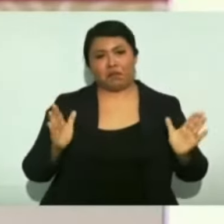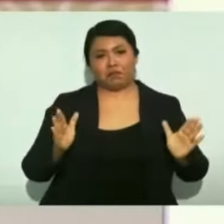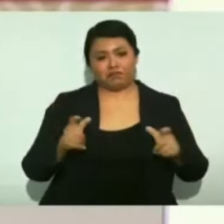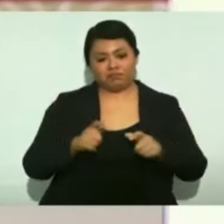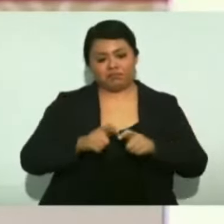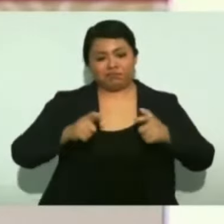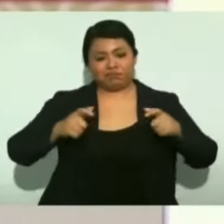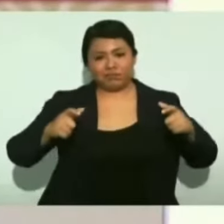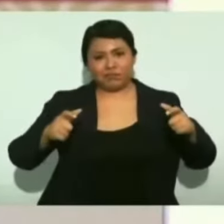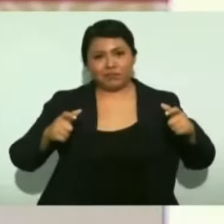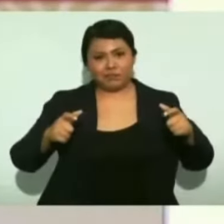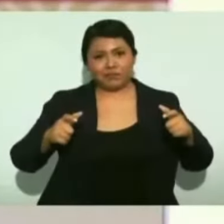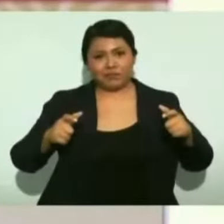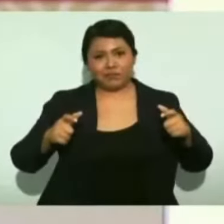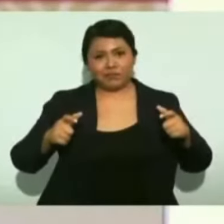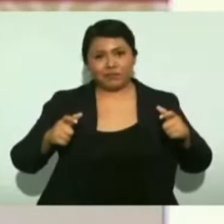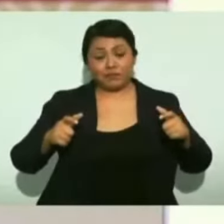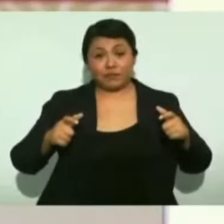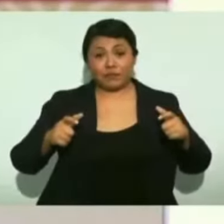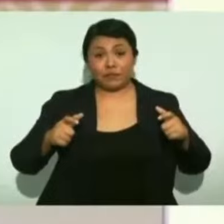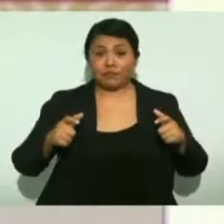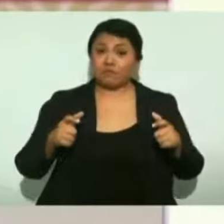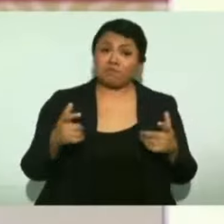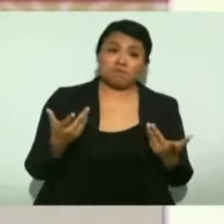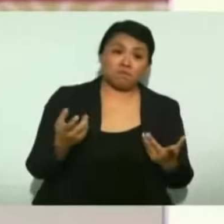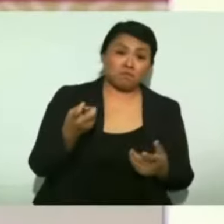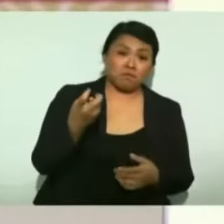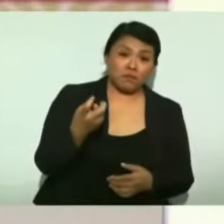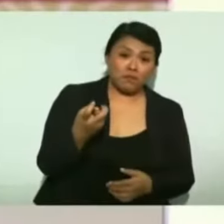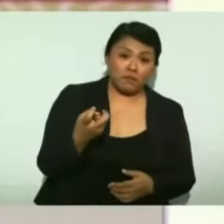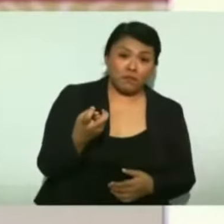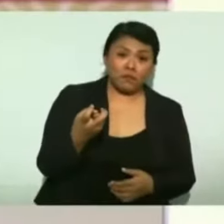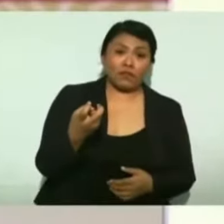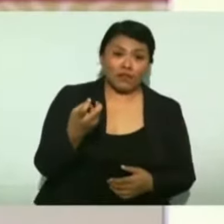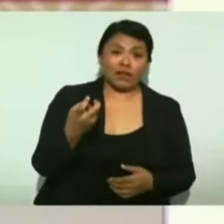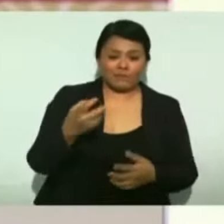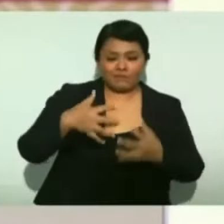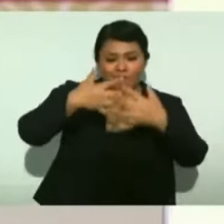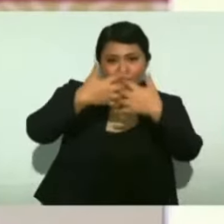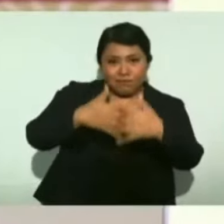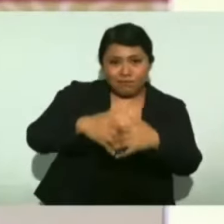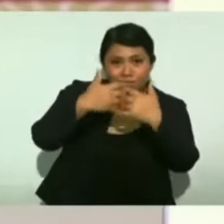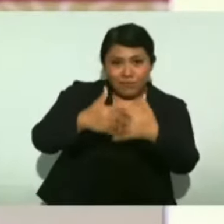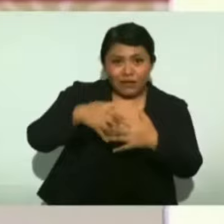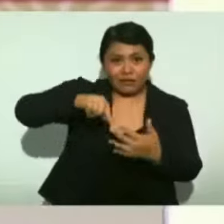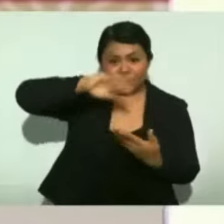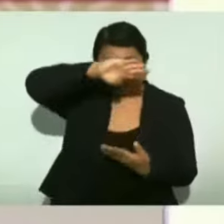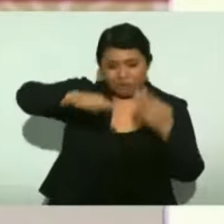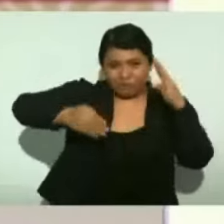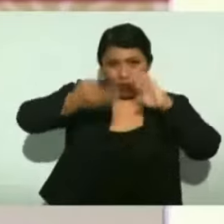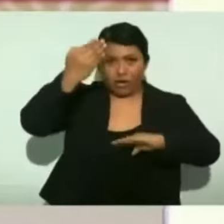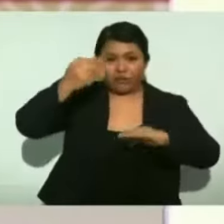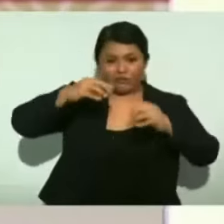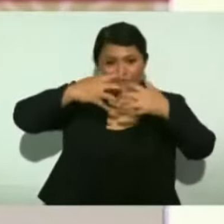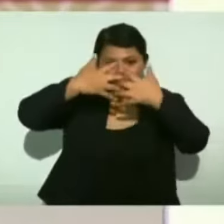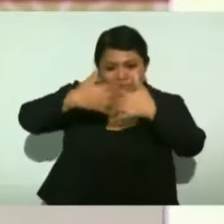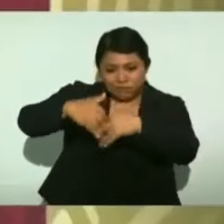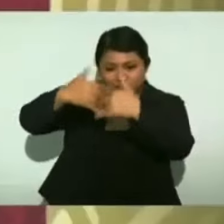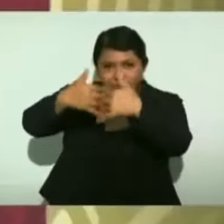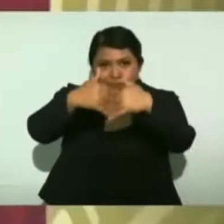es parte de la fábrica del mundo, los países